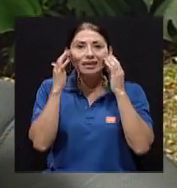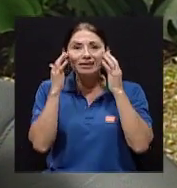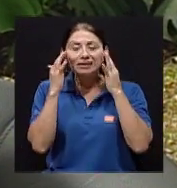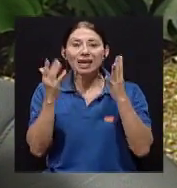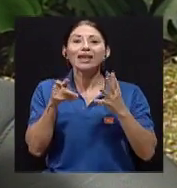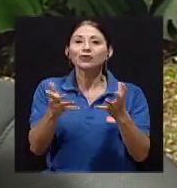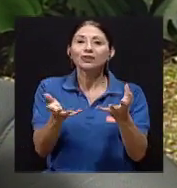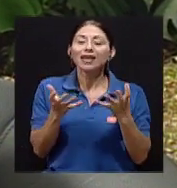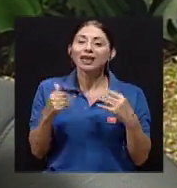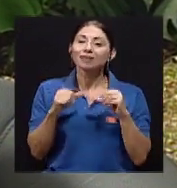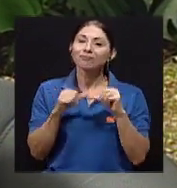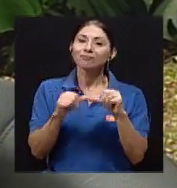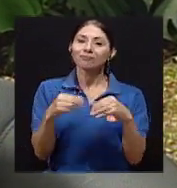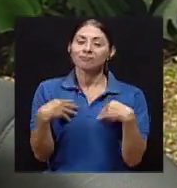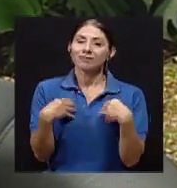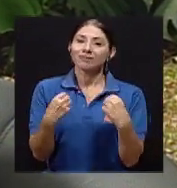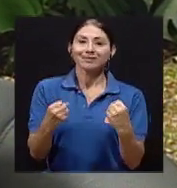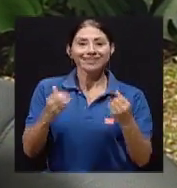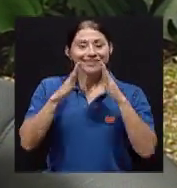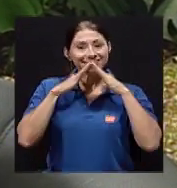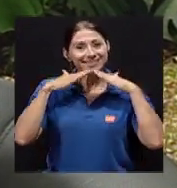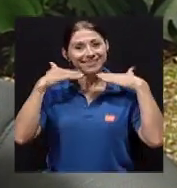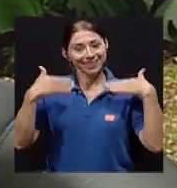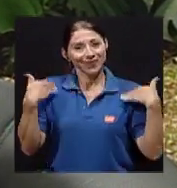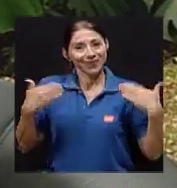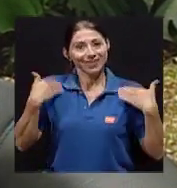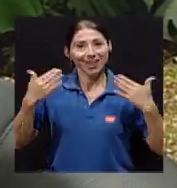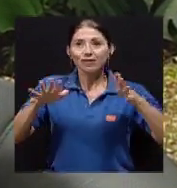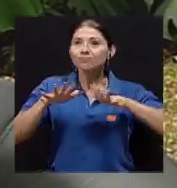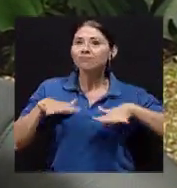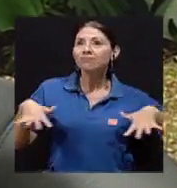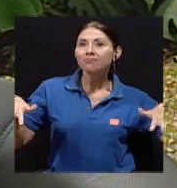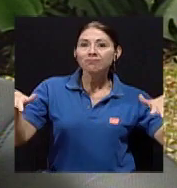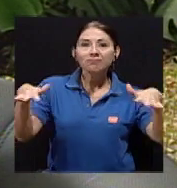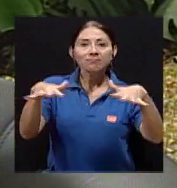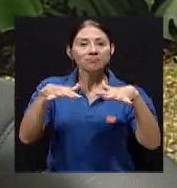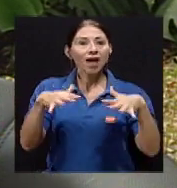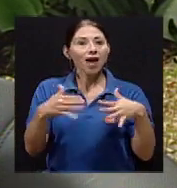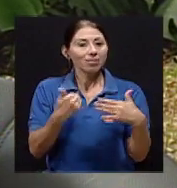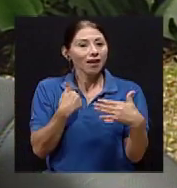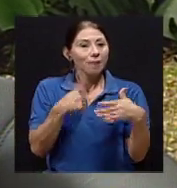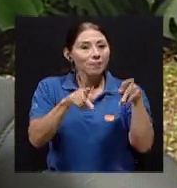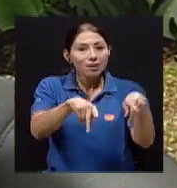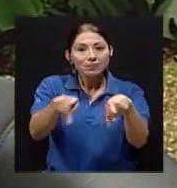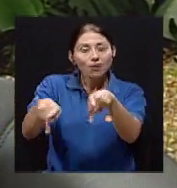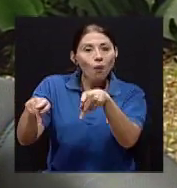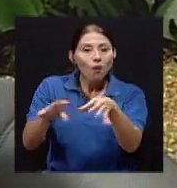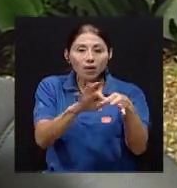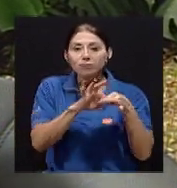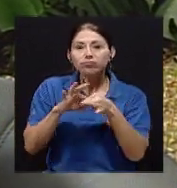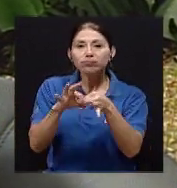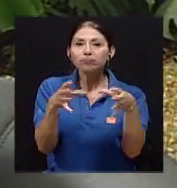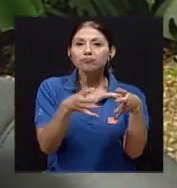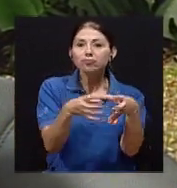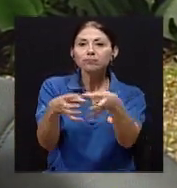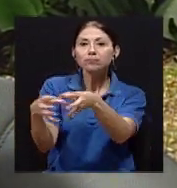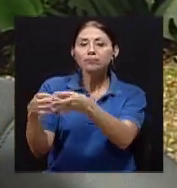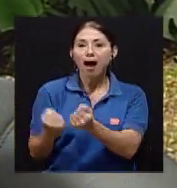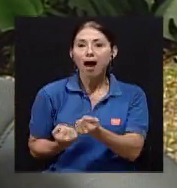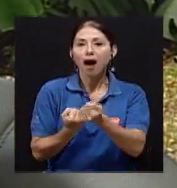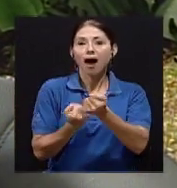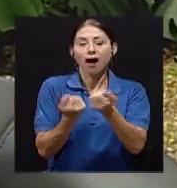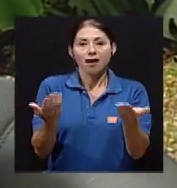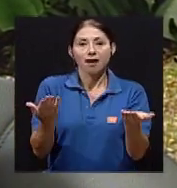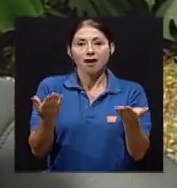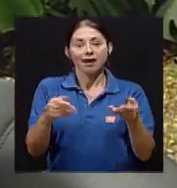es poder estar contento de que su entorno, construir redes de apoyo, que su entorno los apoye, de poder que la gente entienda